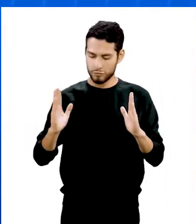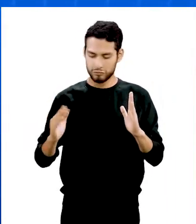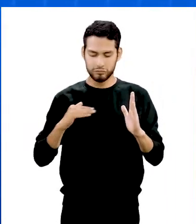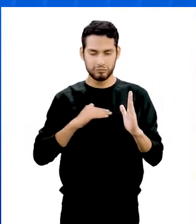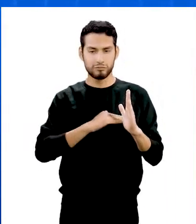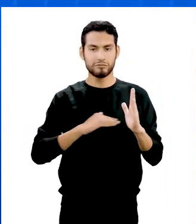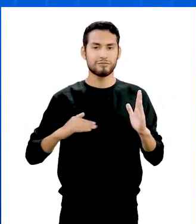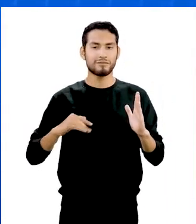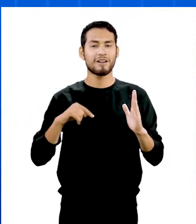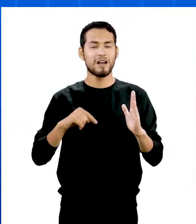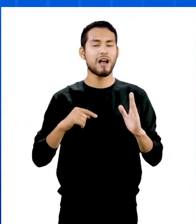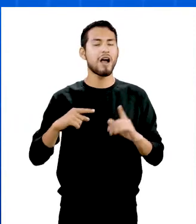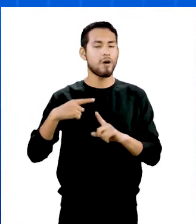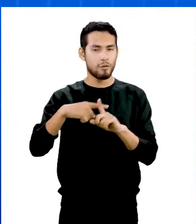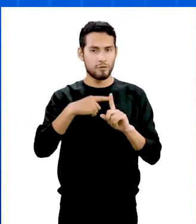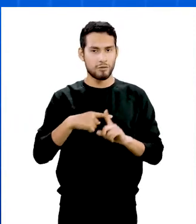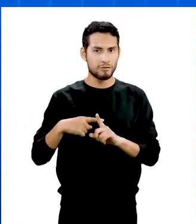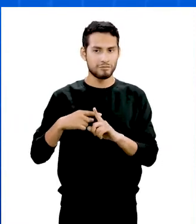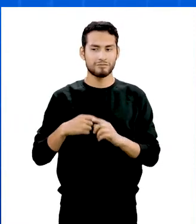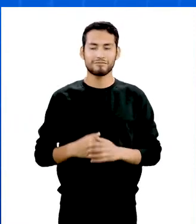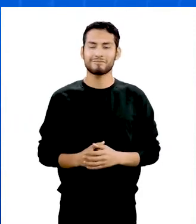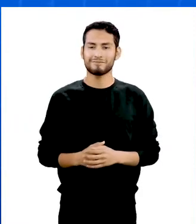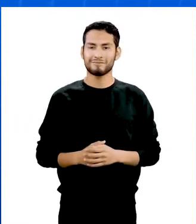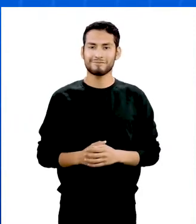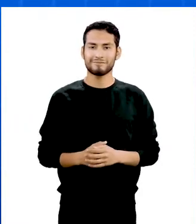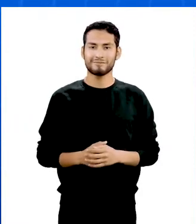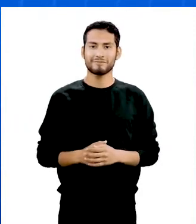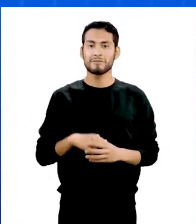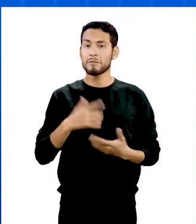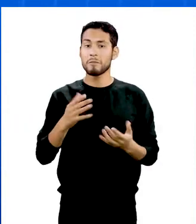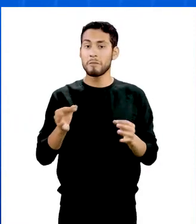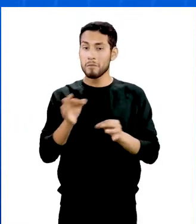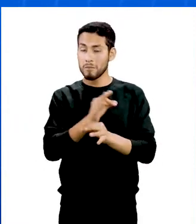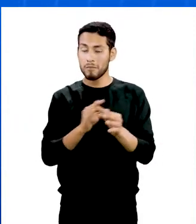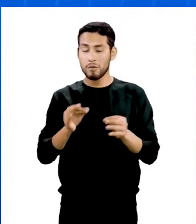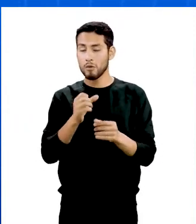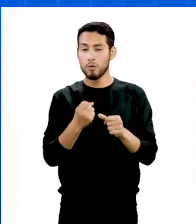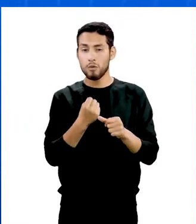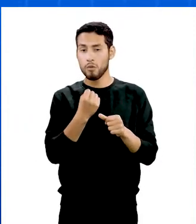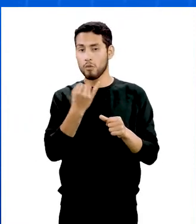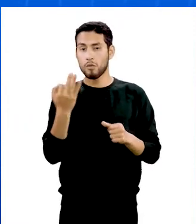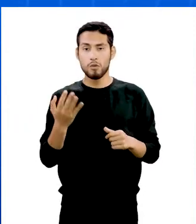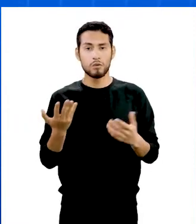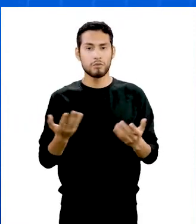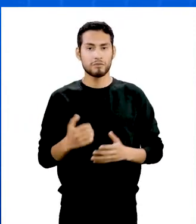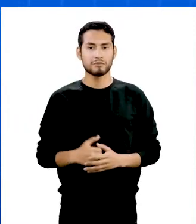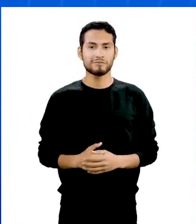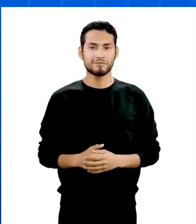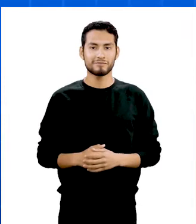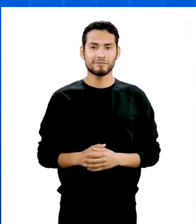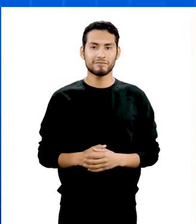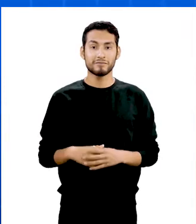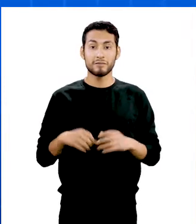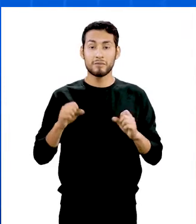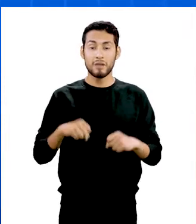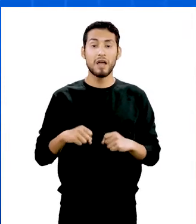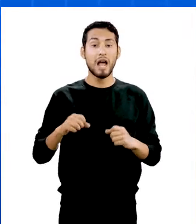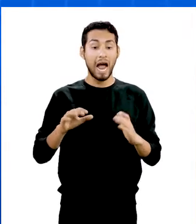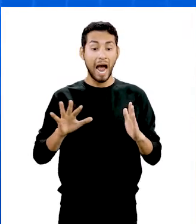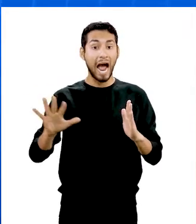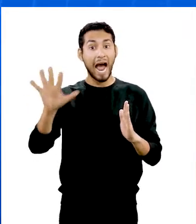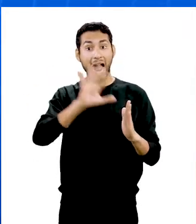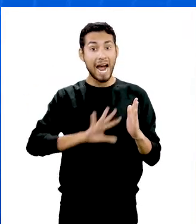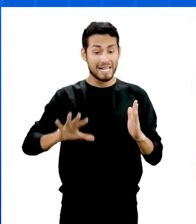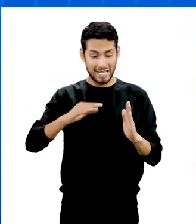rectángulo es el producto de la longitud de los lados. Reemplazando valores, la fórmula damos con que para